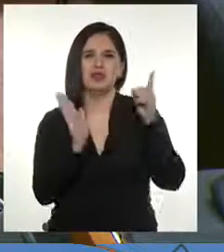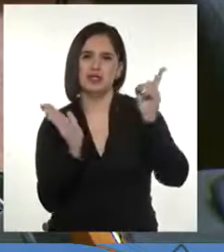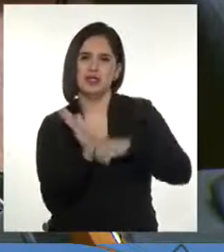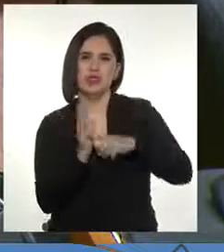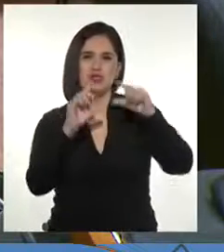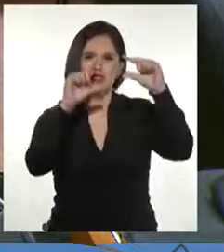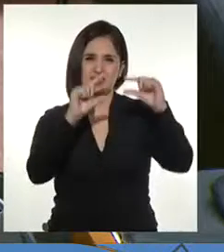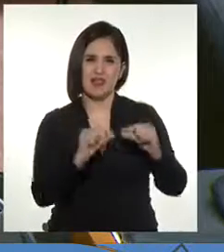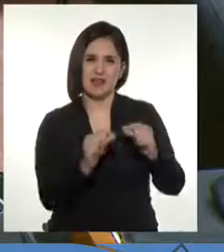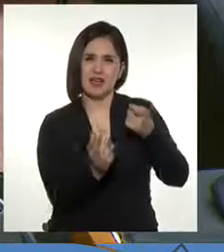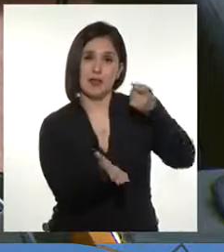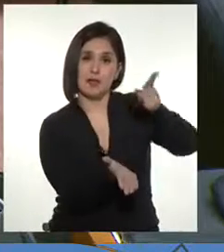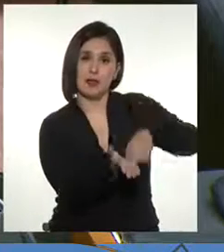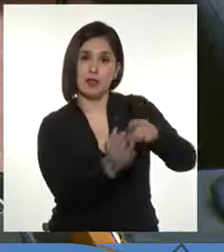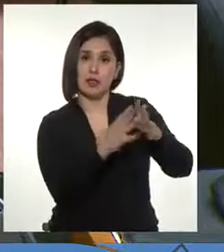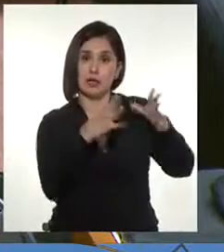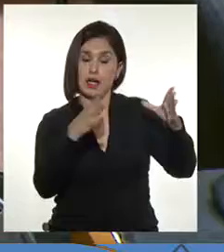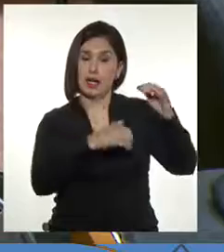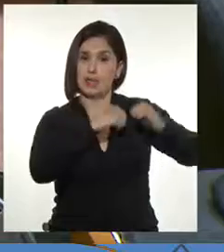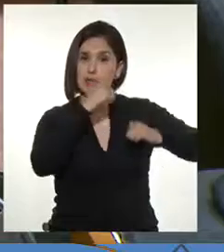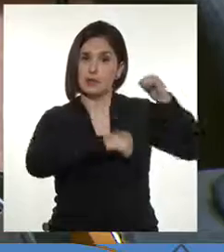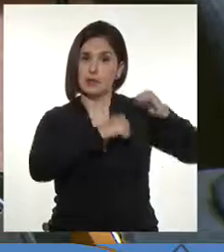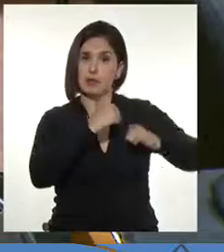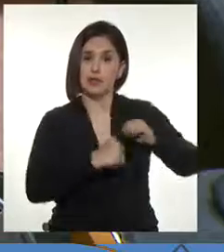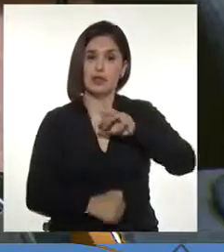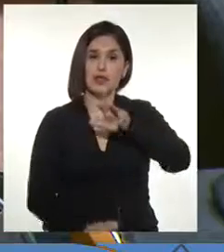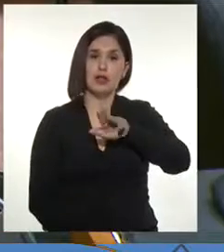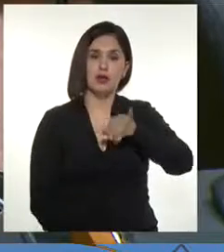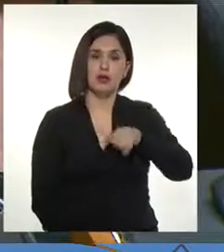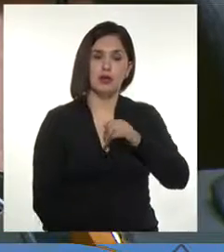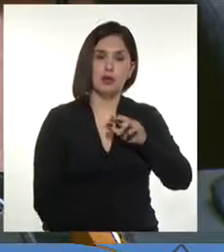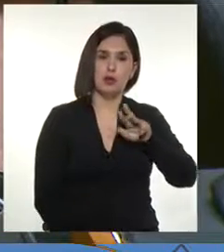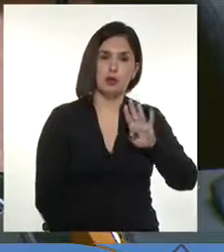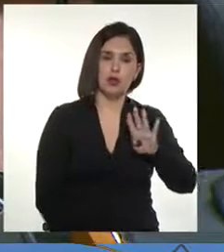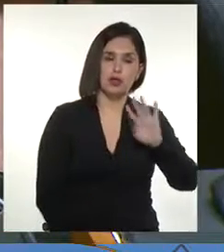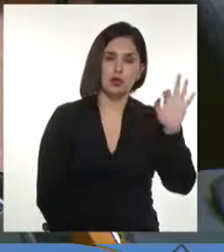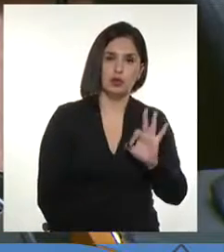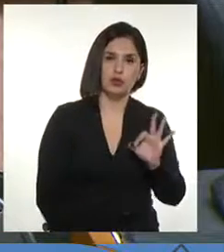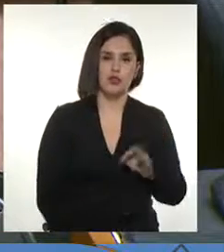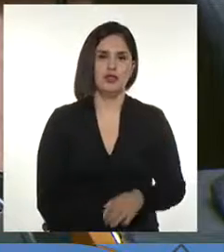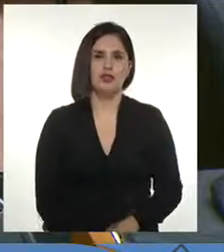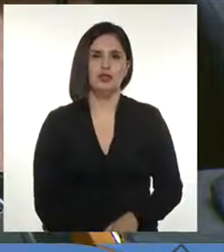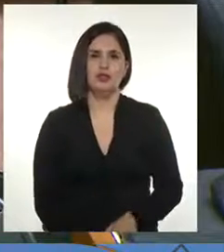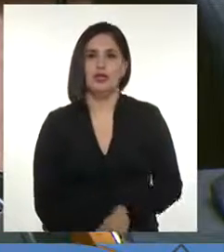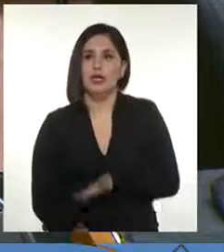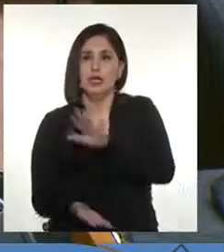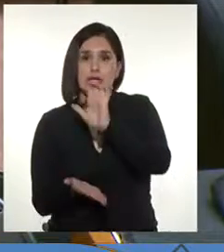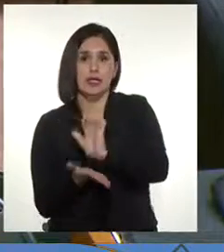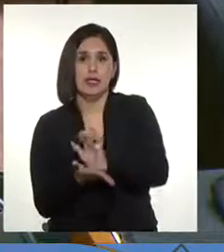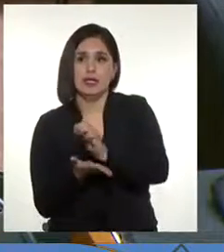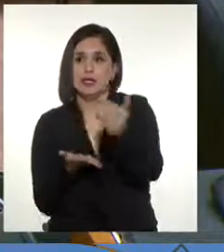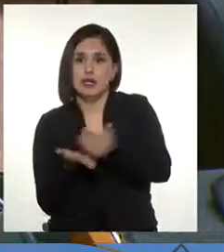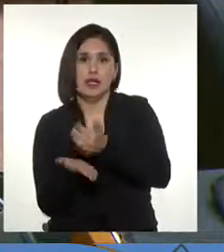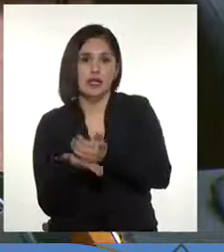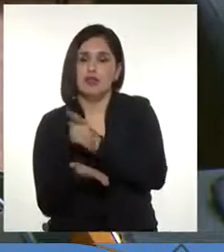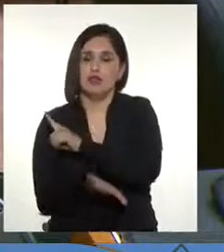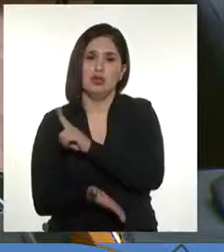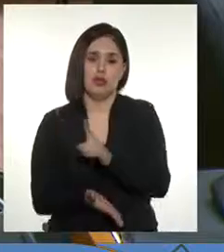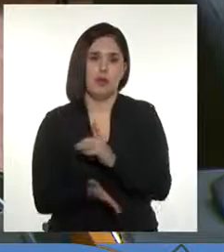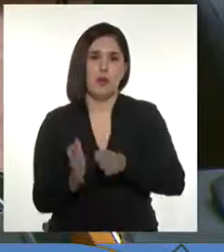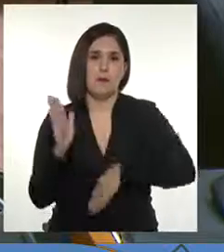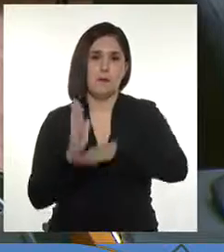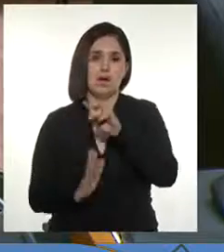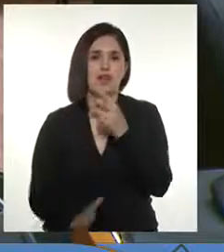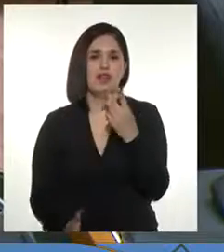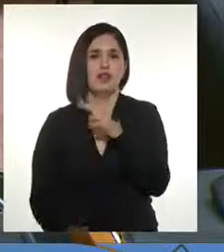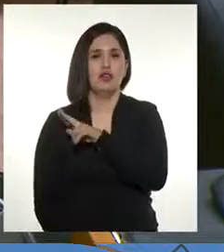impuestos a las grandes empresas en 9,4%, donde el fisco dejaba de recaudar más de